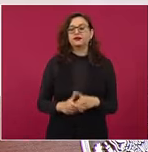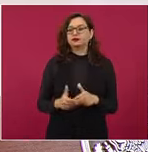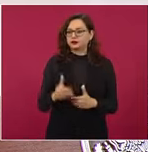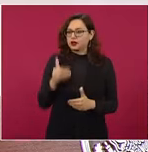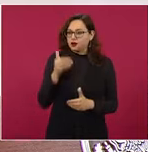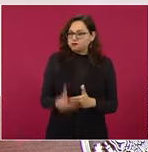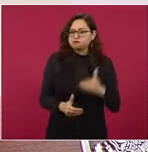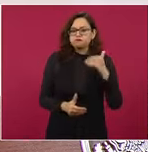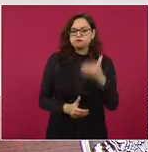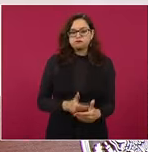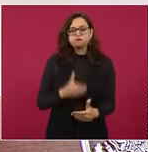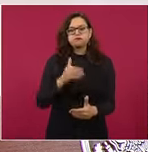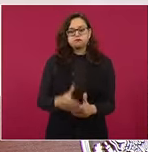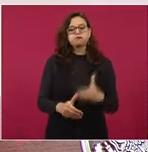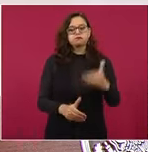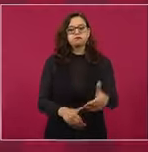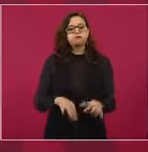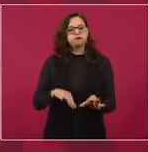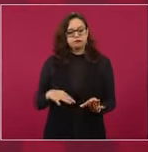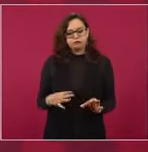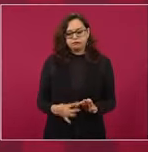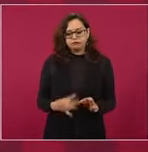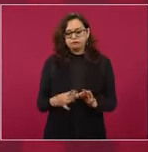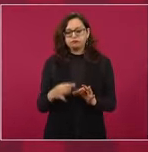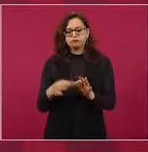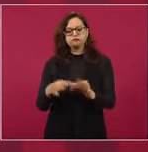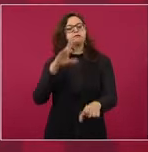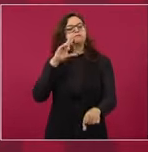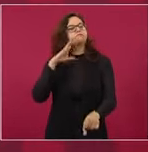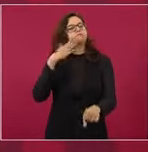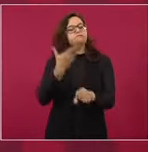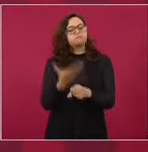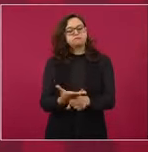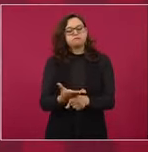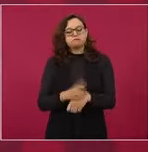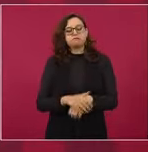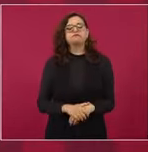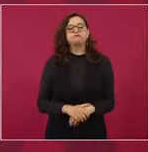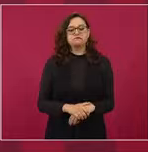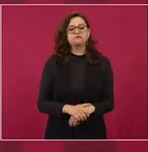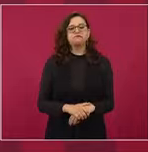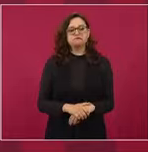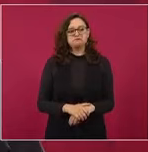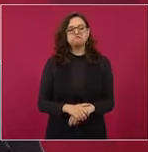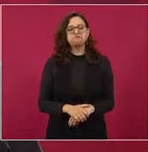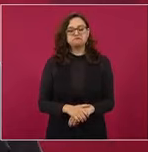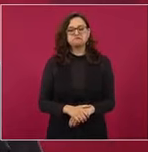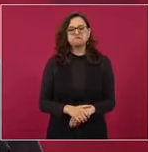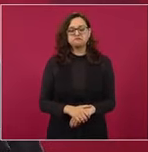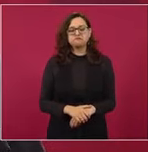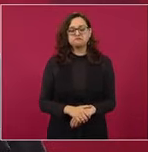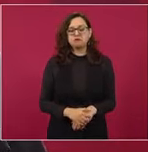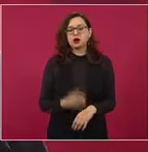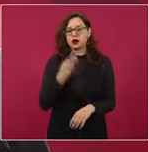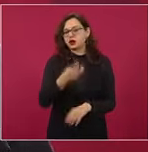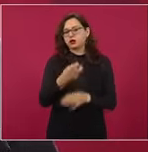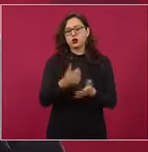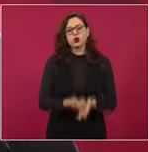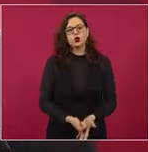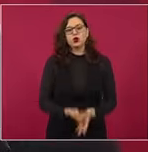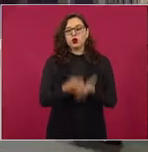cumplimiento, hay responsabilidad y esto es lo que ayuda.